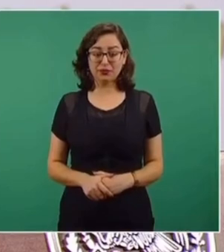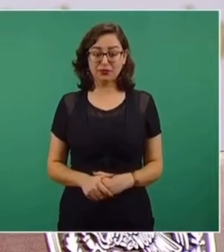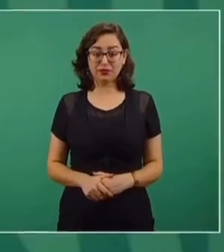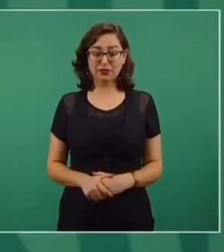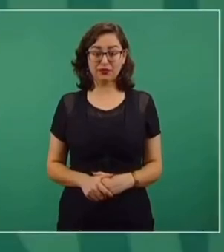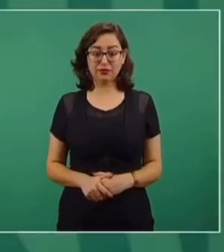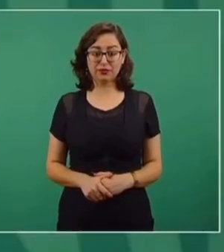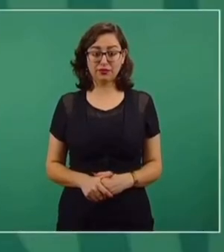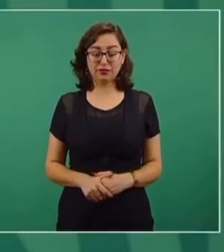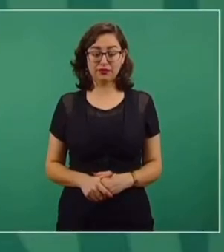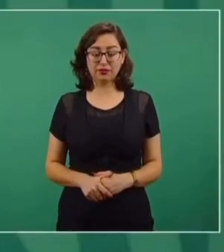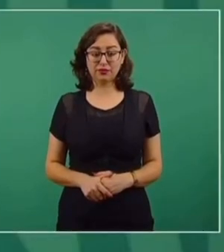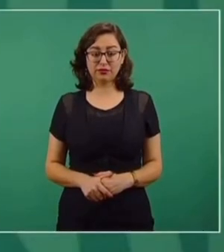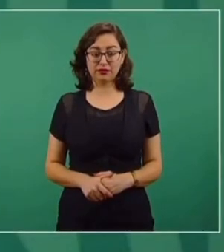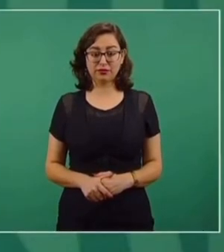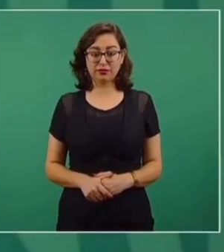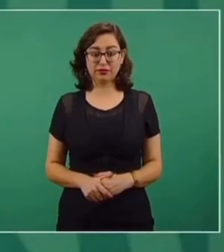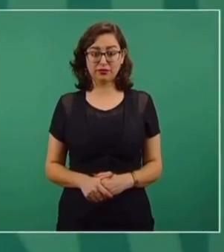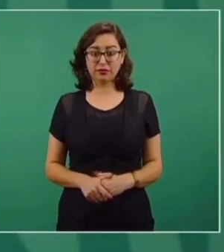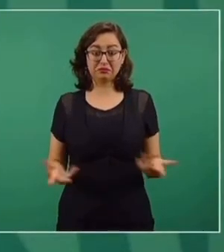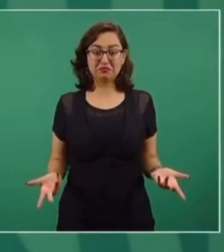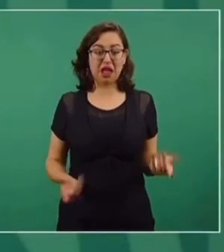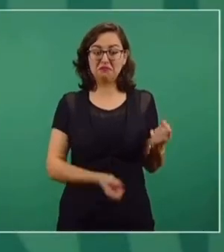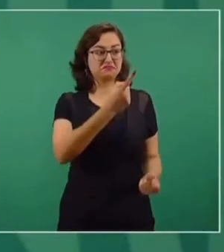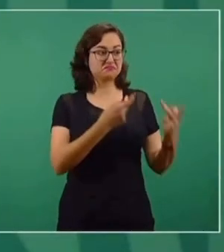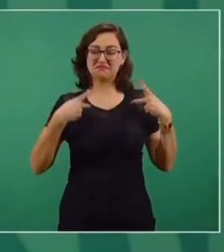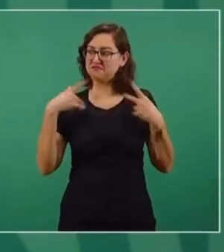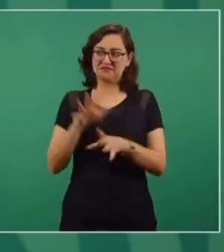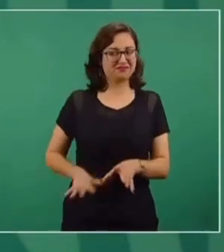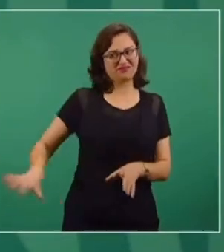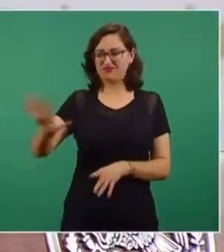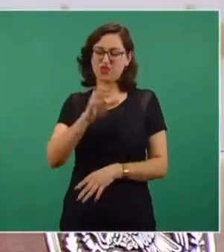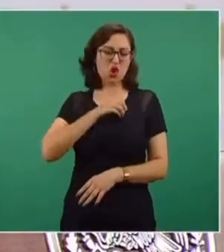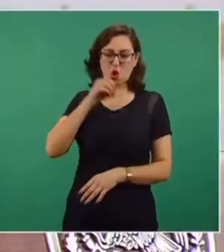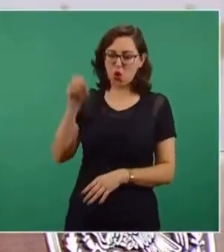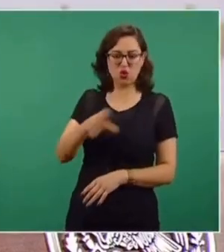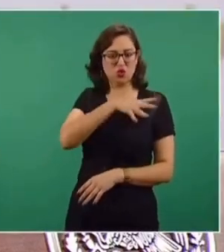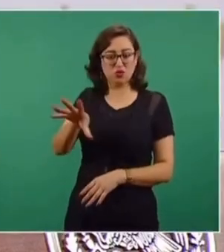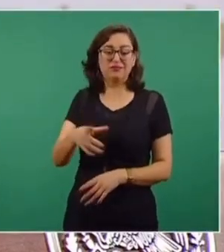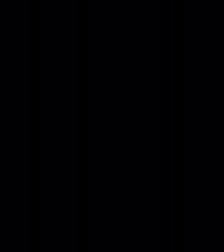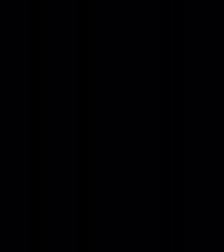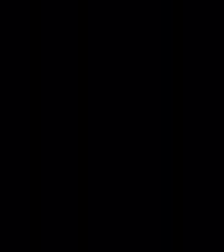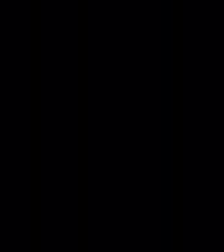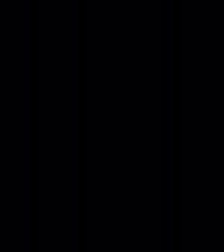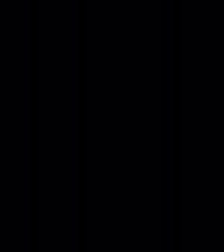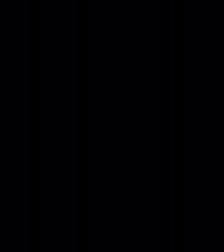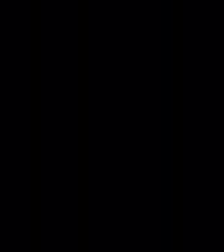Hay quienes no quieren al pueblo y nosotros le tenemos amor al pueblo.